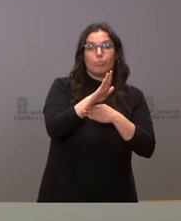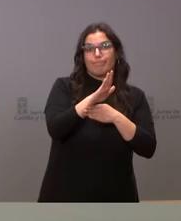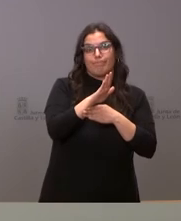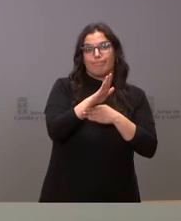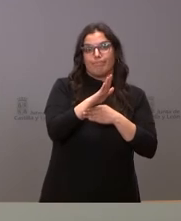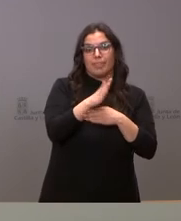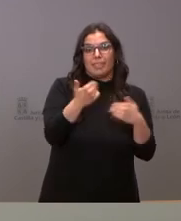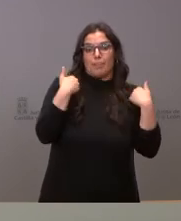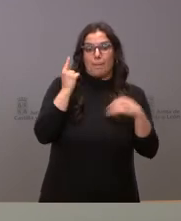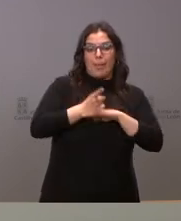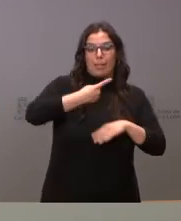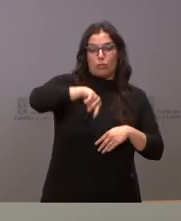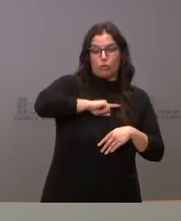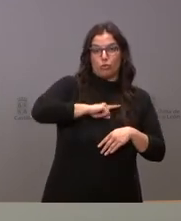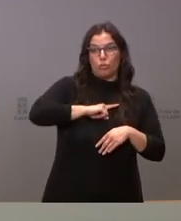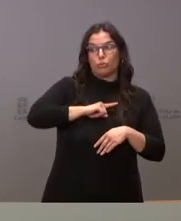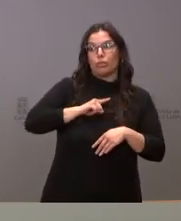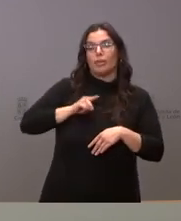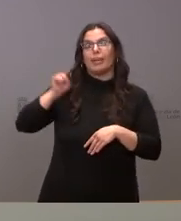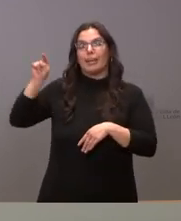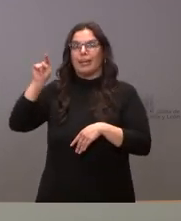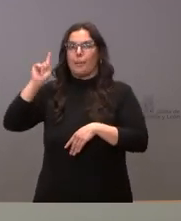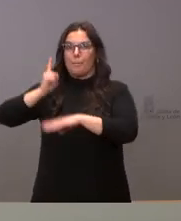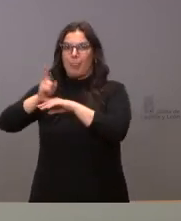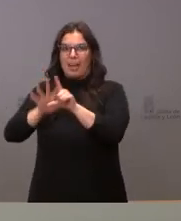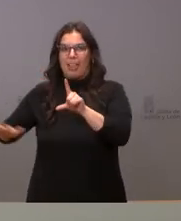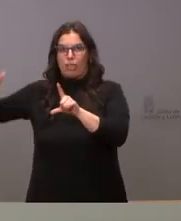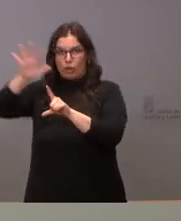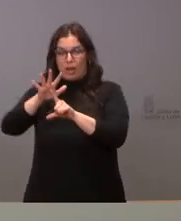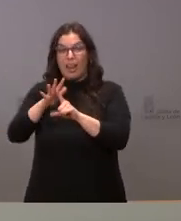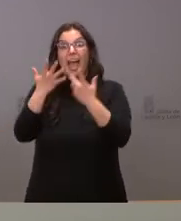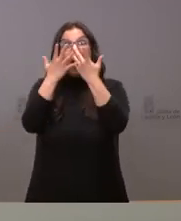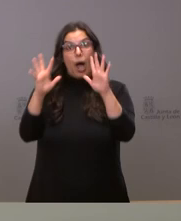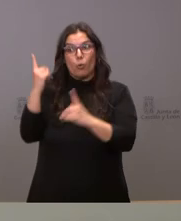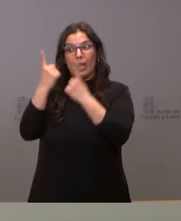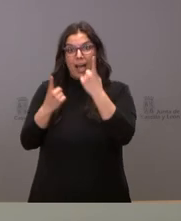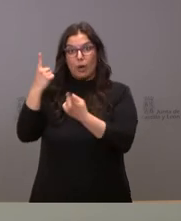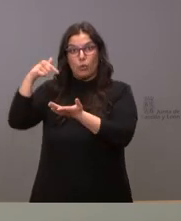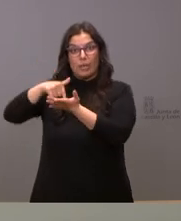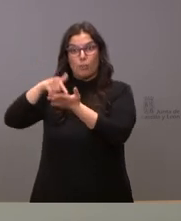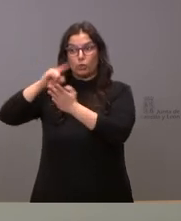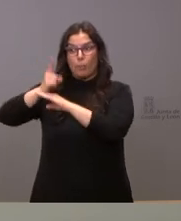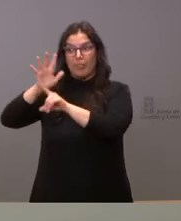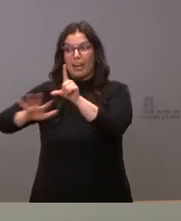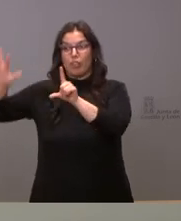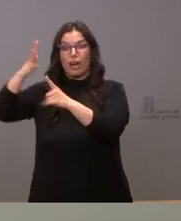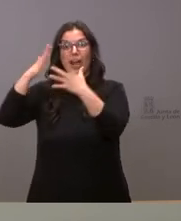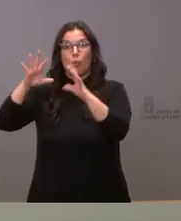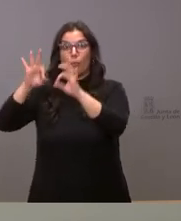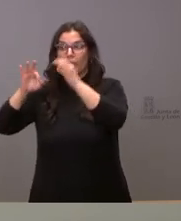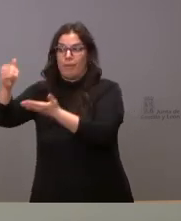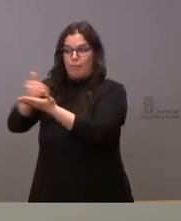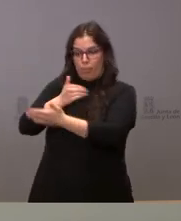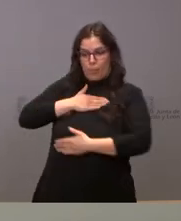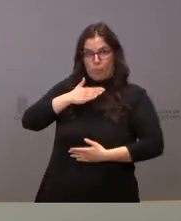aunque son de recaudación autonómica muy particularmente la que considerábamos muchas comunidades autónomas como muy urgente muy importante era la puesta